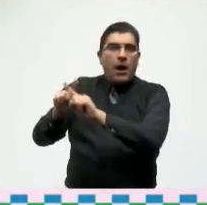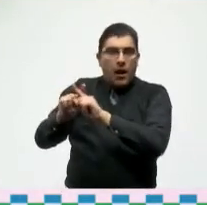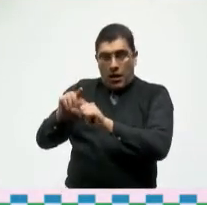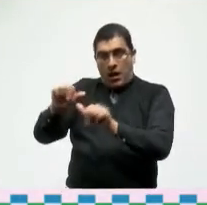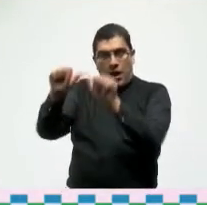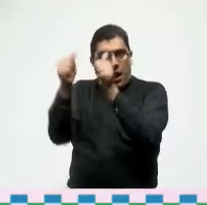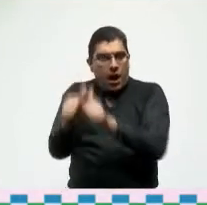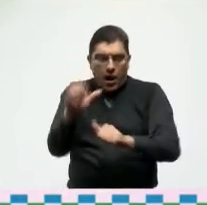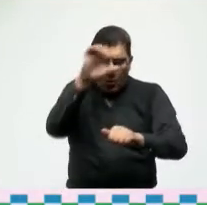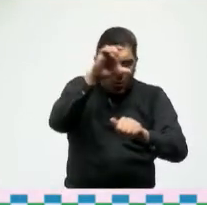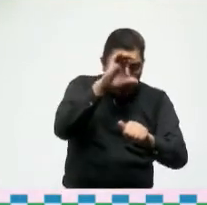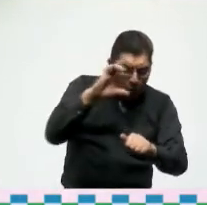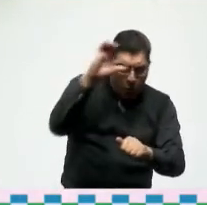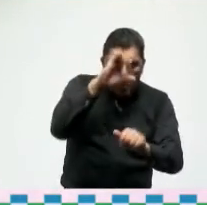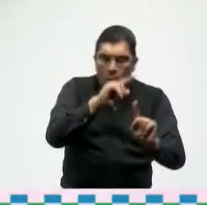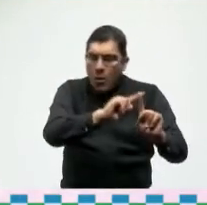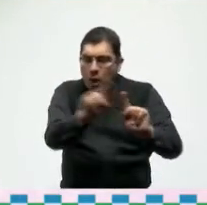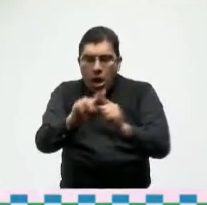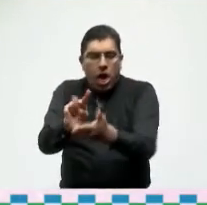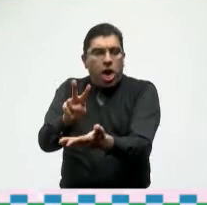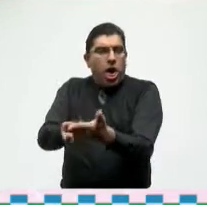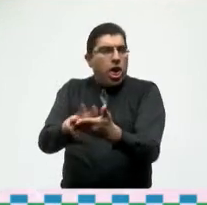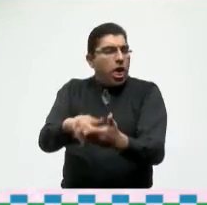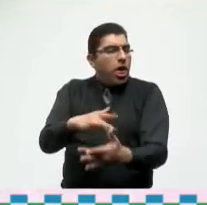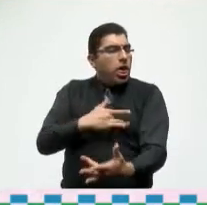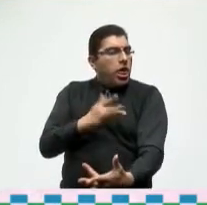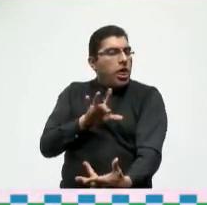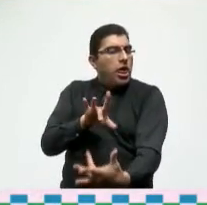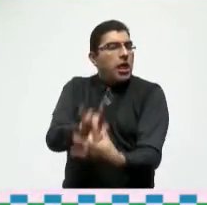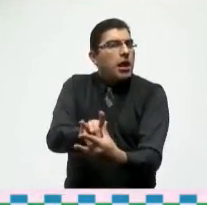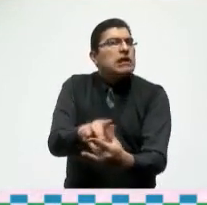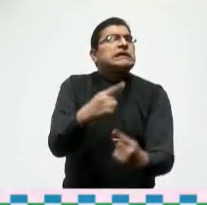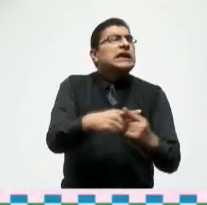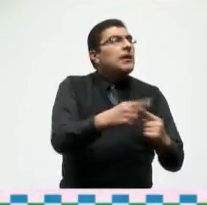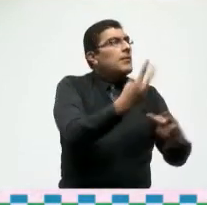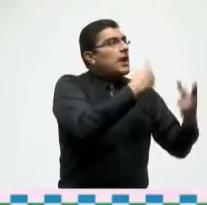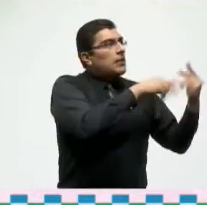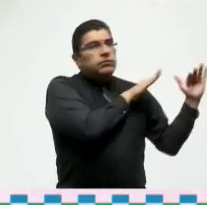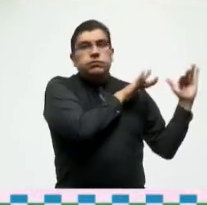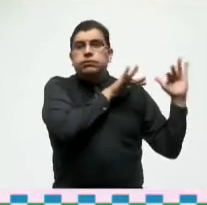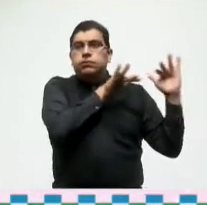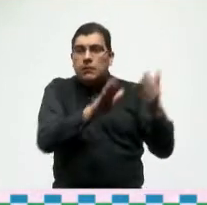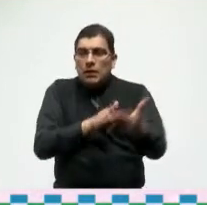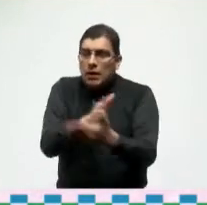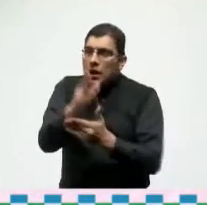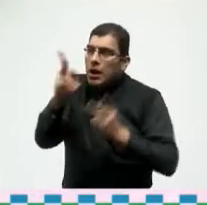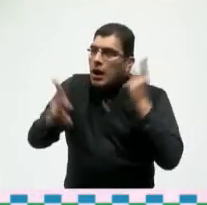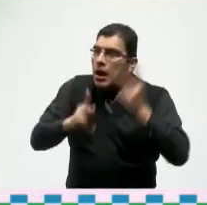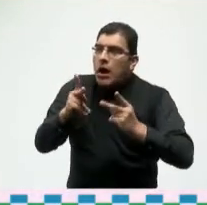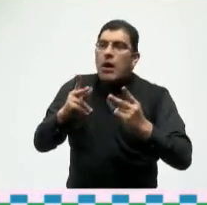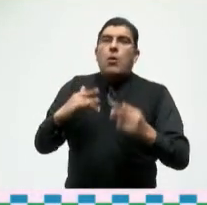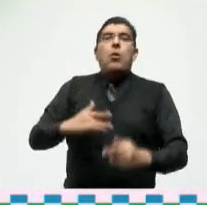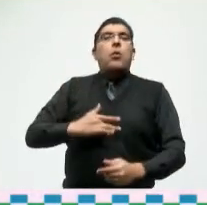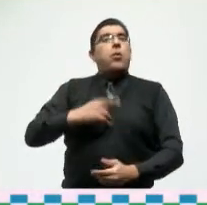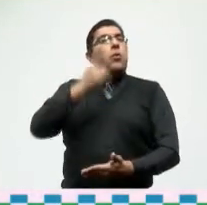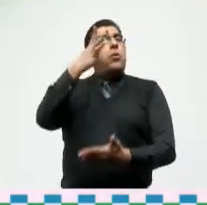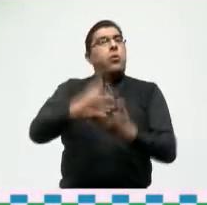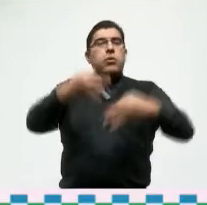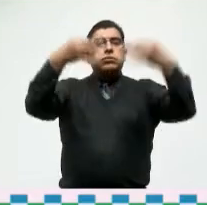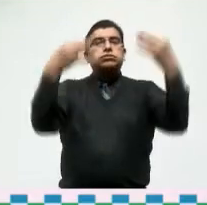culturales son atributos que conquistan a quienes nos visitan es una experiencia única